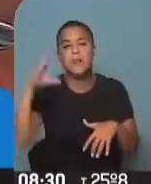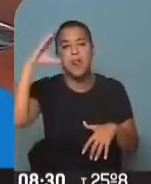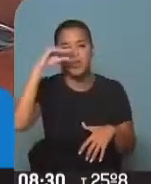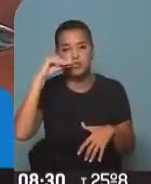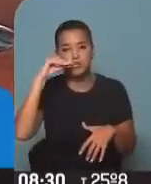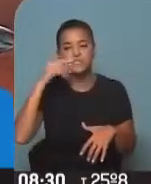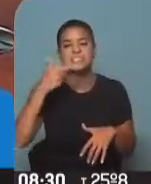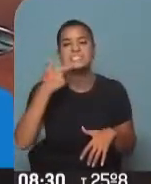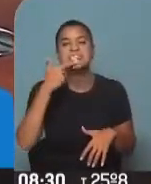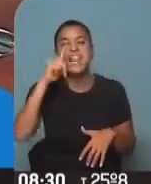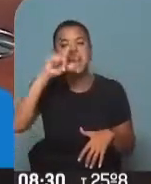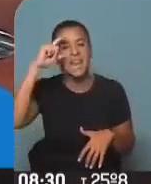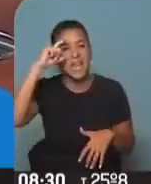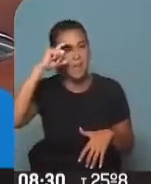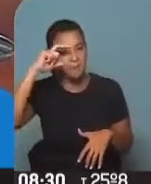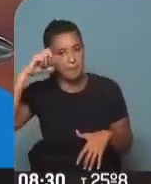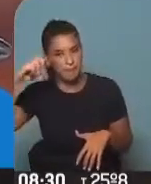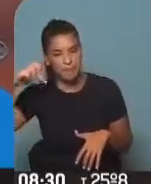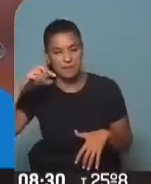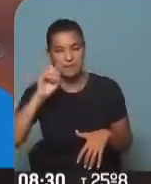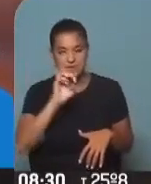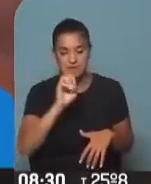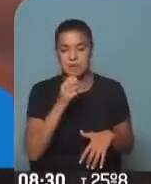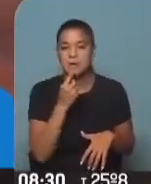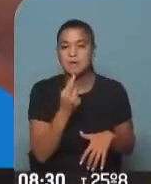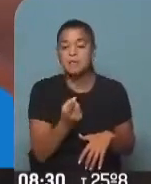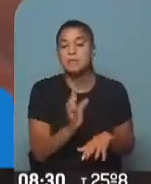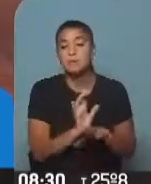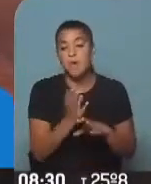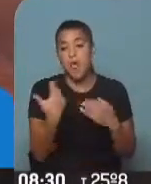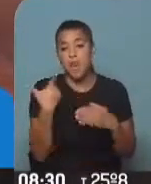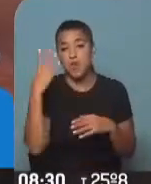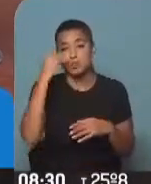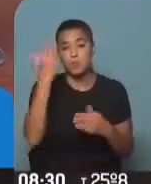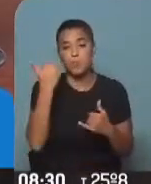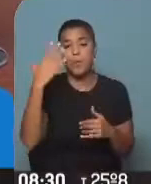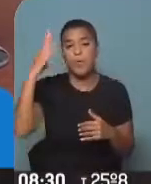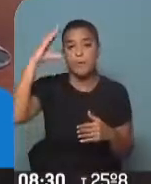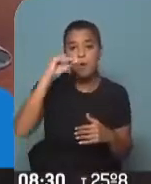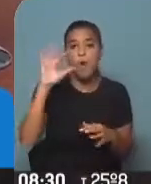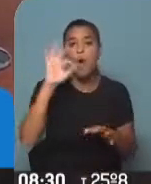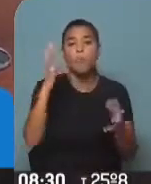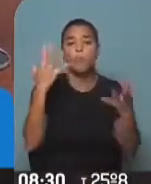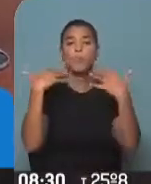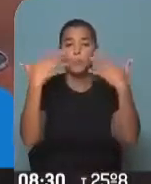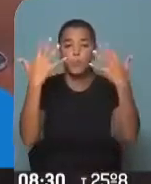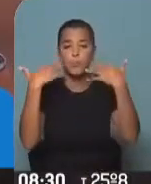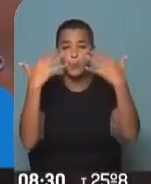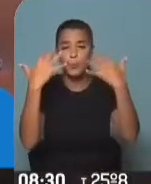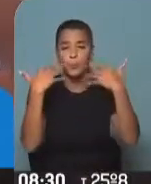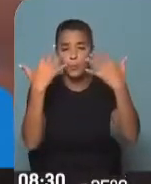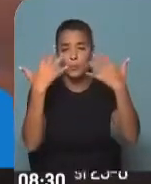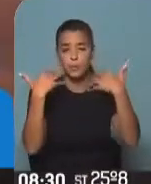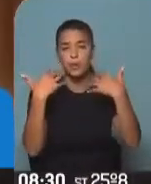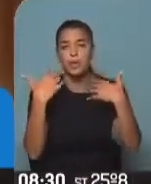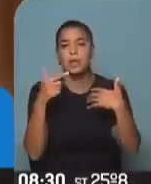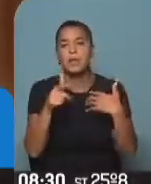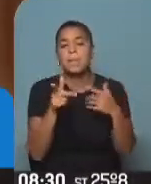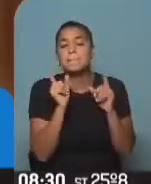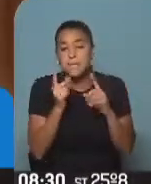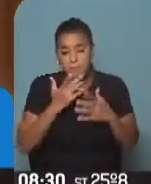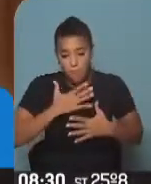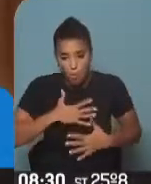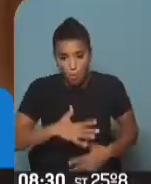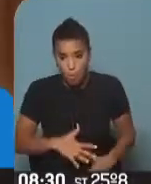El sleep. A la noche, uno puede o apagar, o utilizar la ventilación, porque el mismo cuerpo